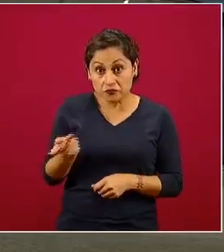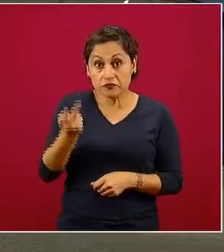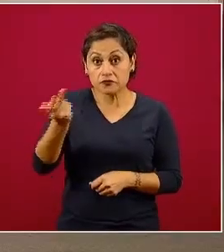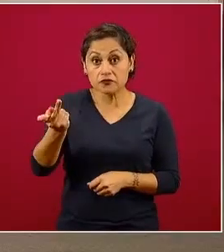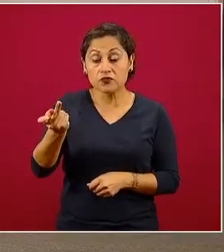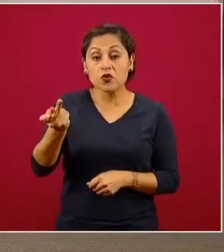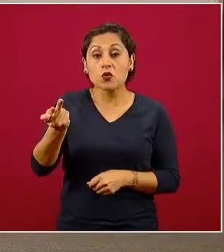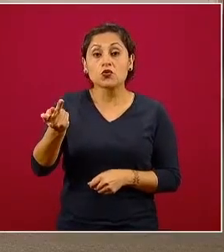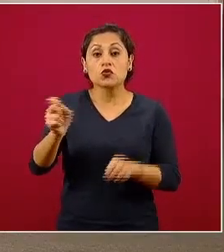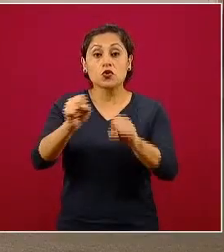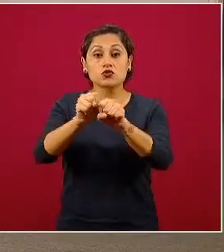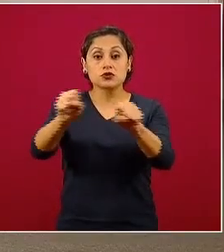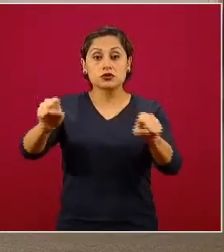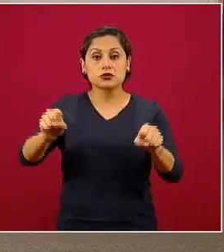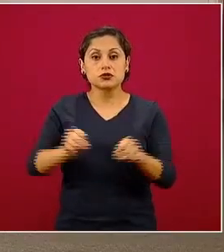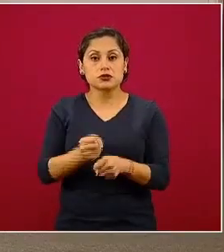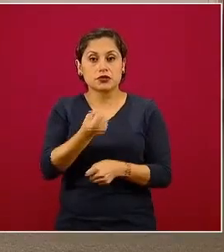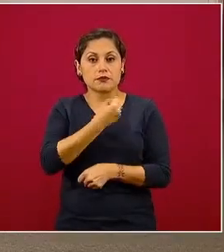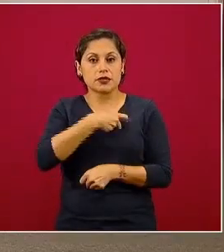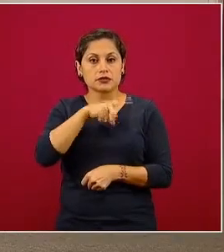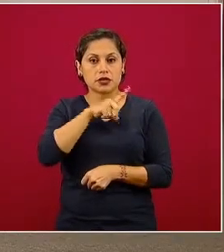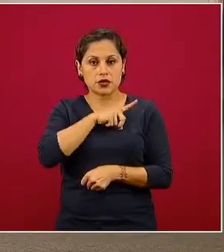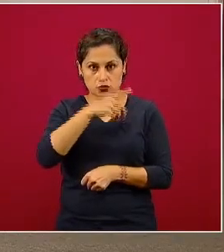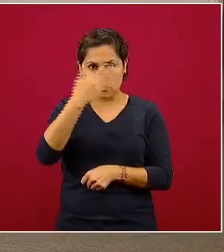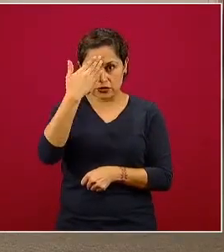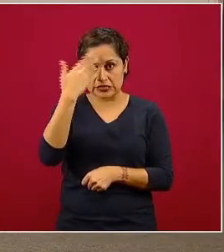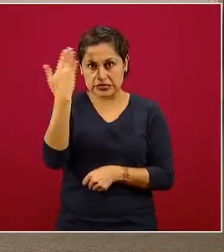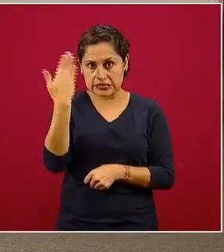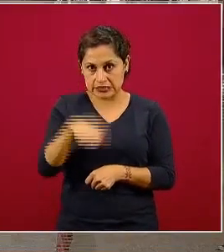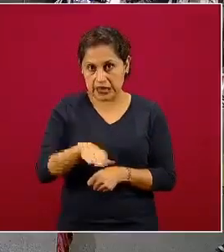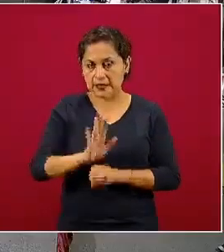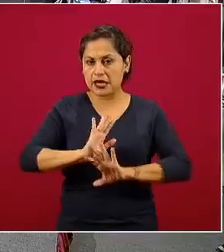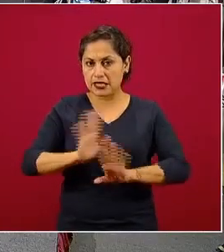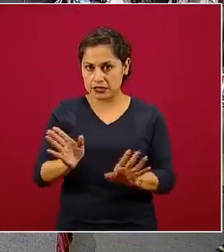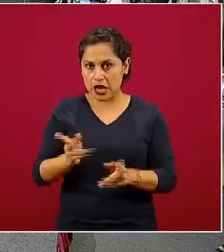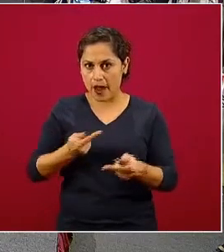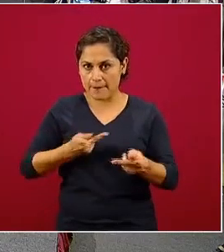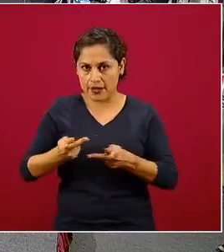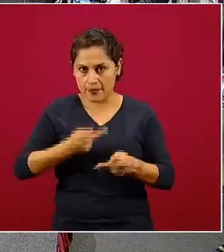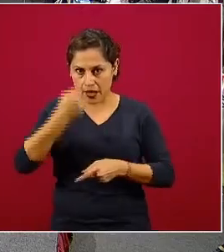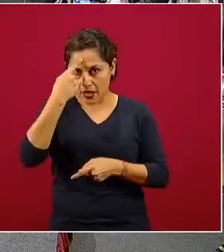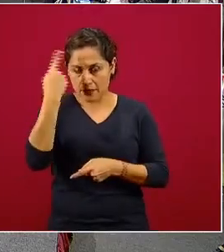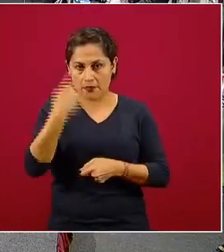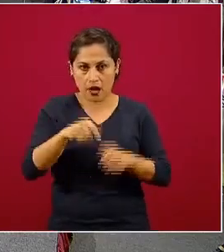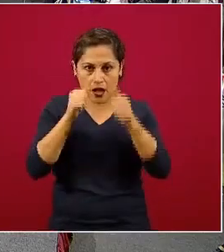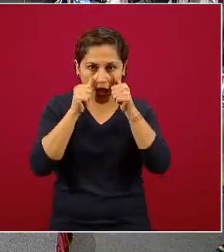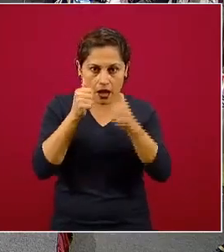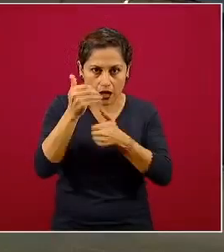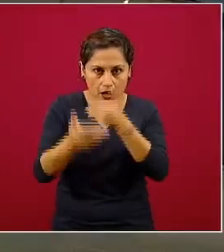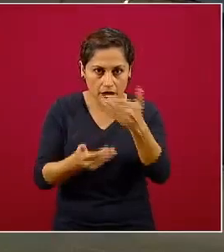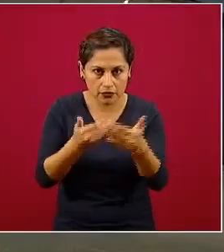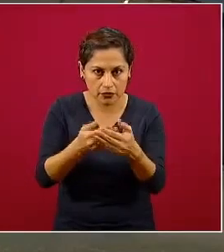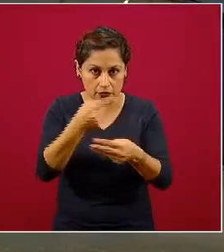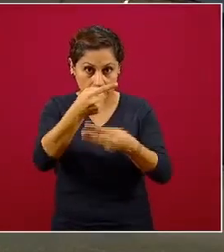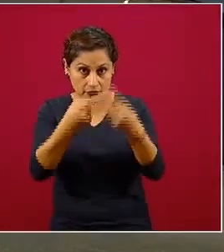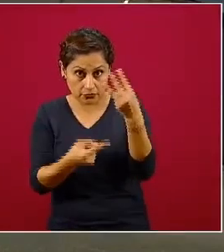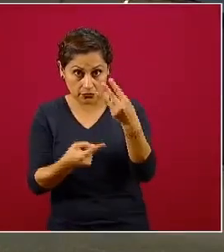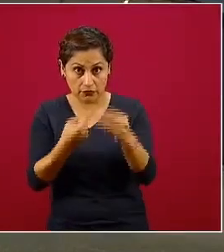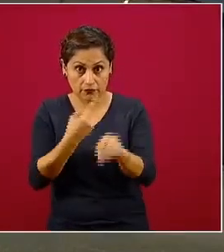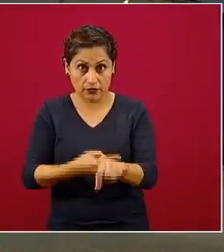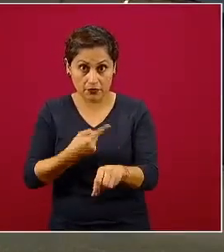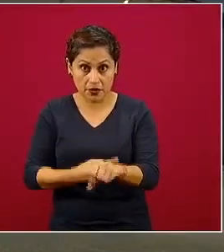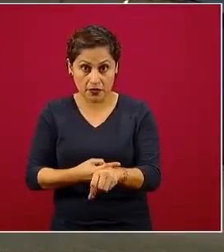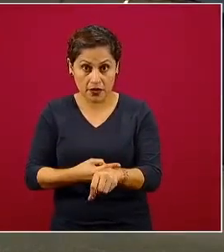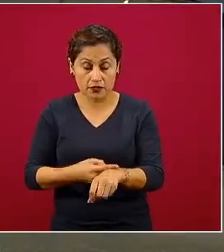atender estas tres enfermedades al mismo tiempo hoy por hoy. También preguntarle ¿cuáles son las